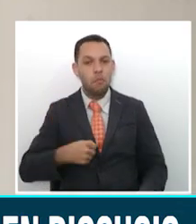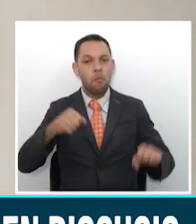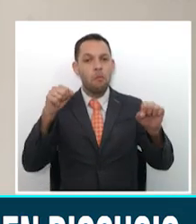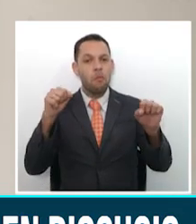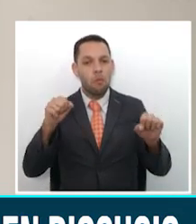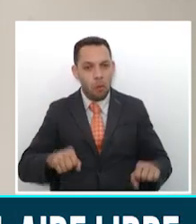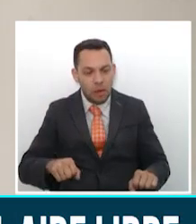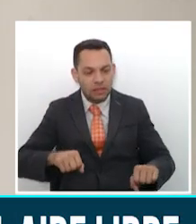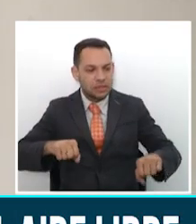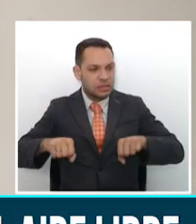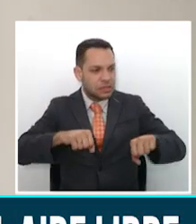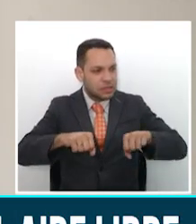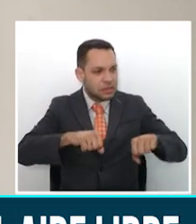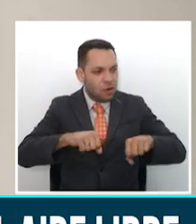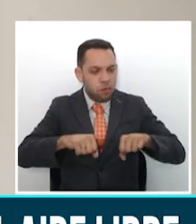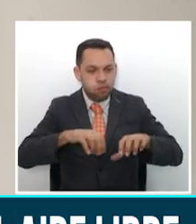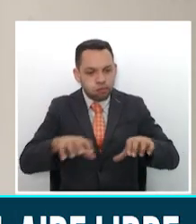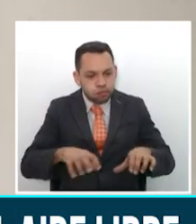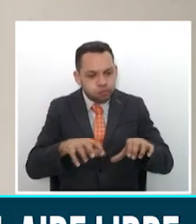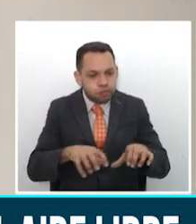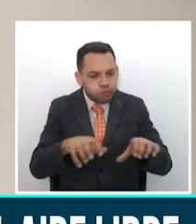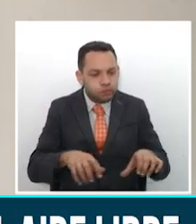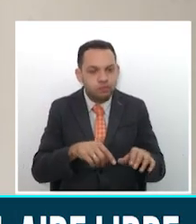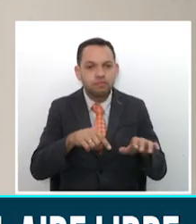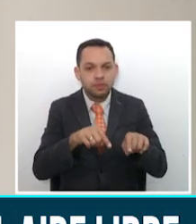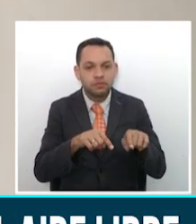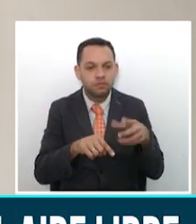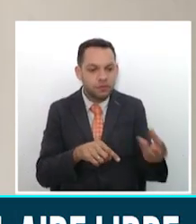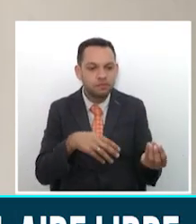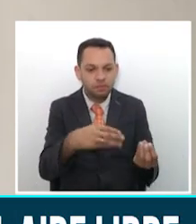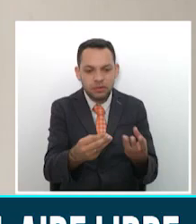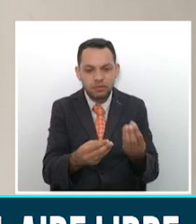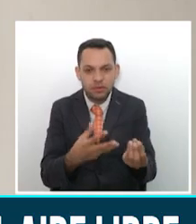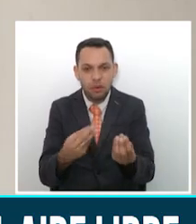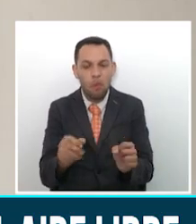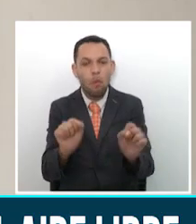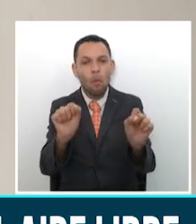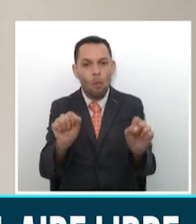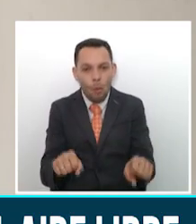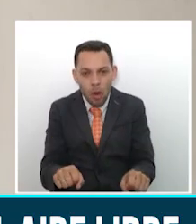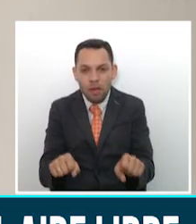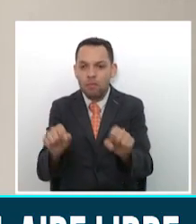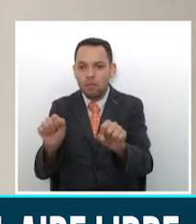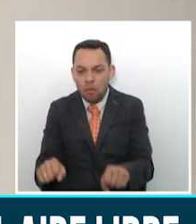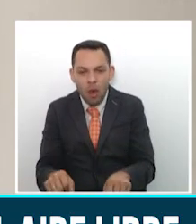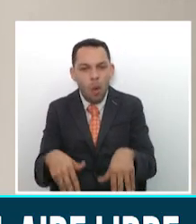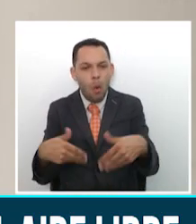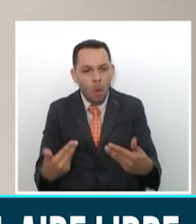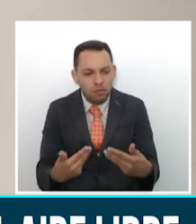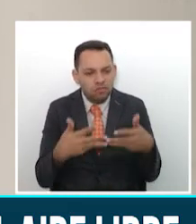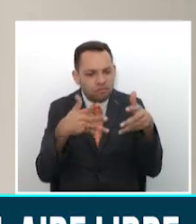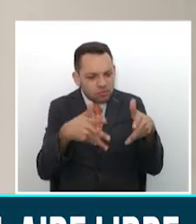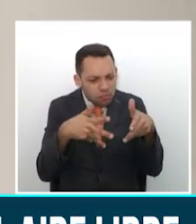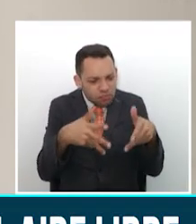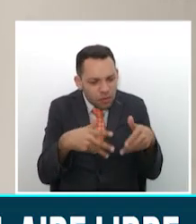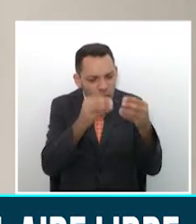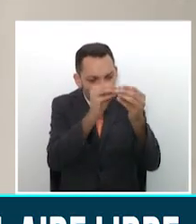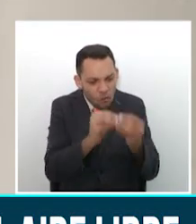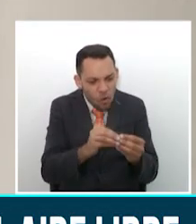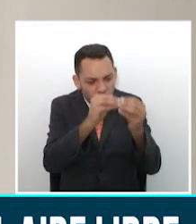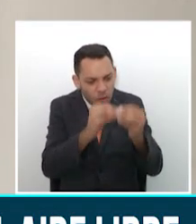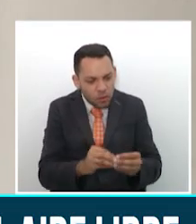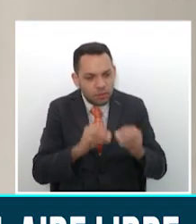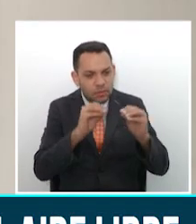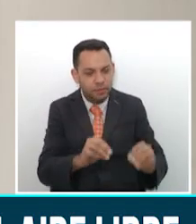de cada uno de estos escenarios y además porque con ellos podremos empezar a formar y a forjar esos deportistas que van a